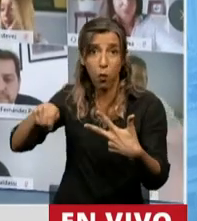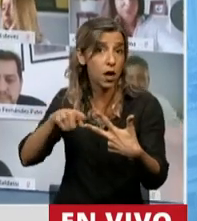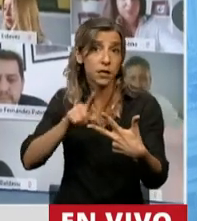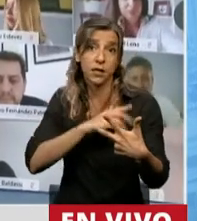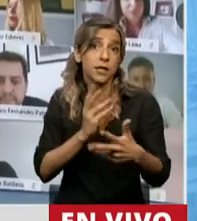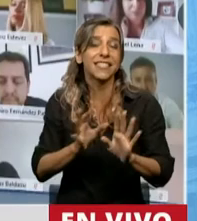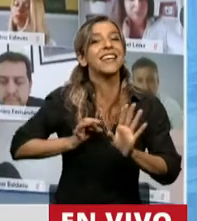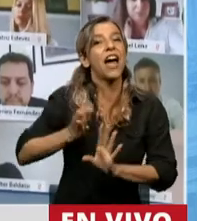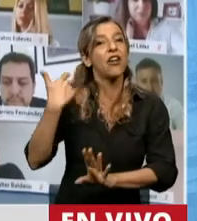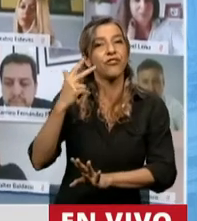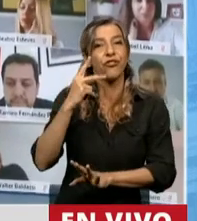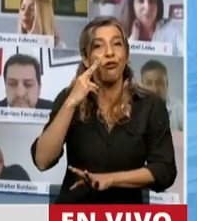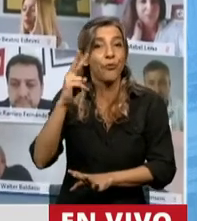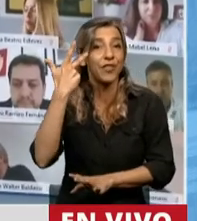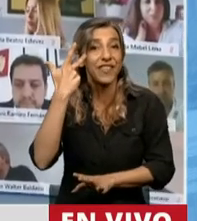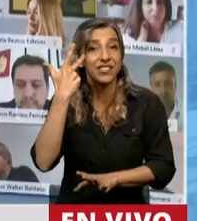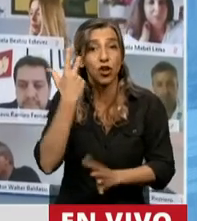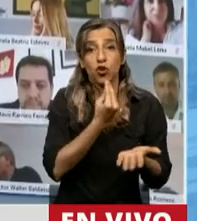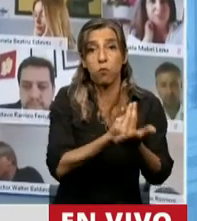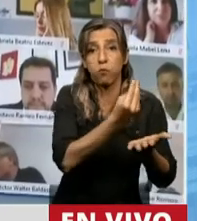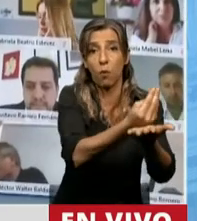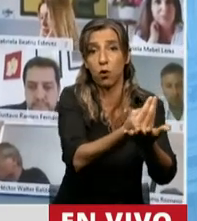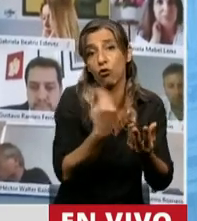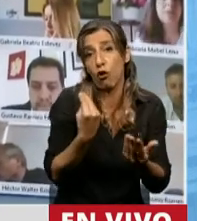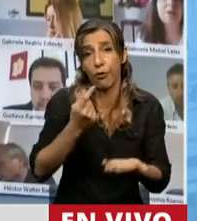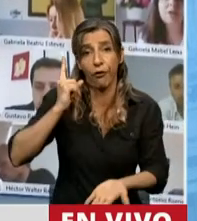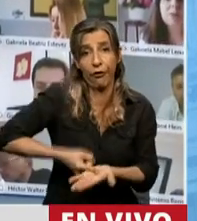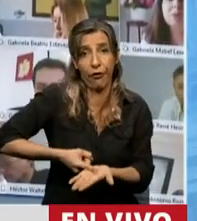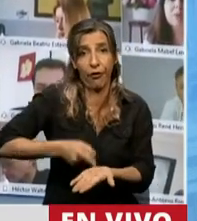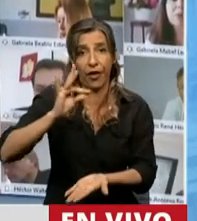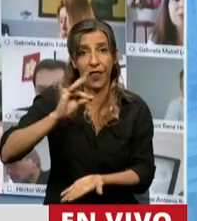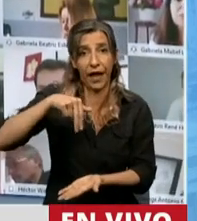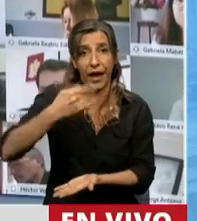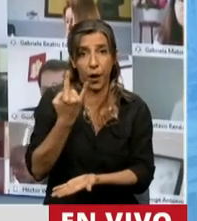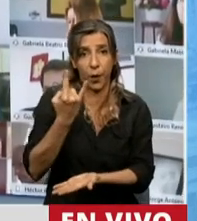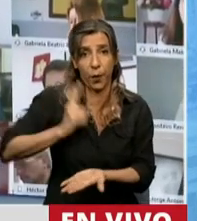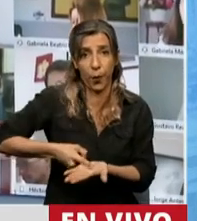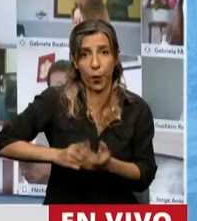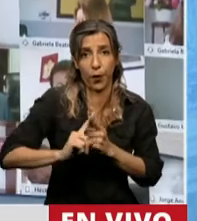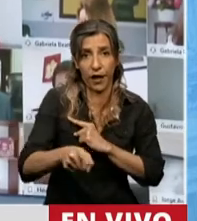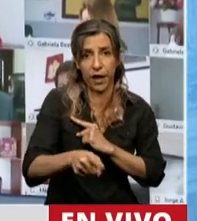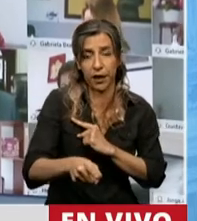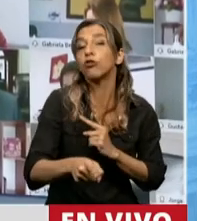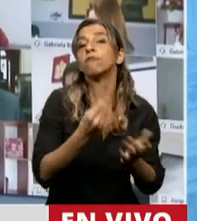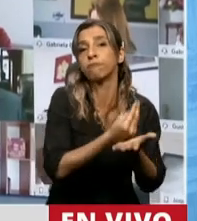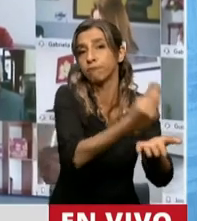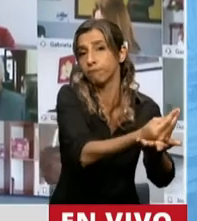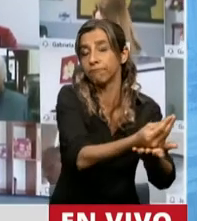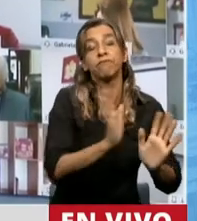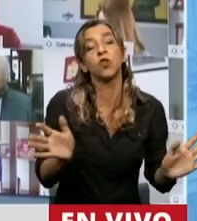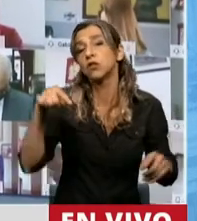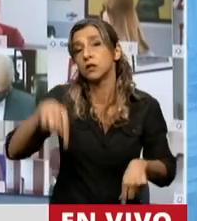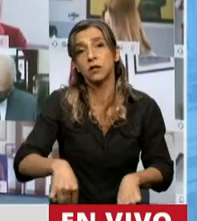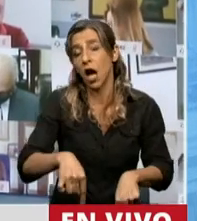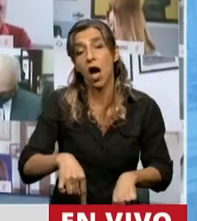en el 2018 a dedo, por decreto, sin pasar por el Senado, se les rechaza, estos 3 jueces deben volver